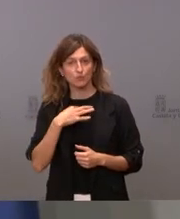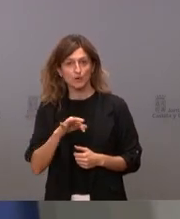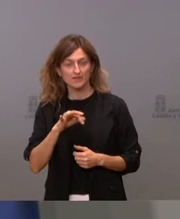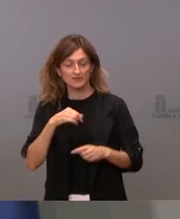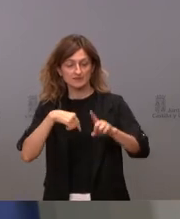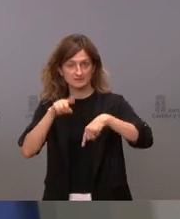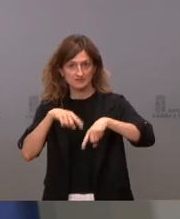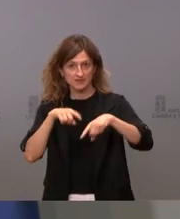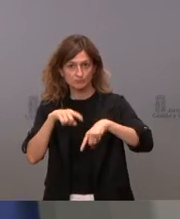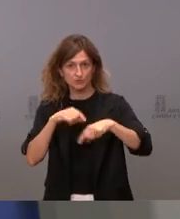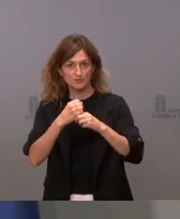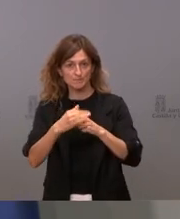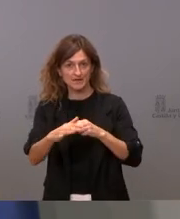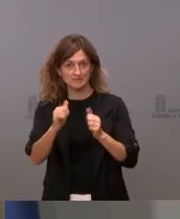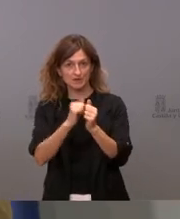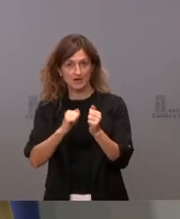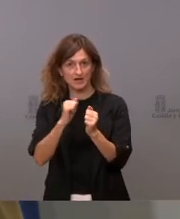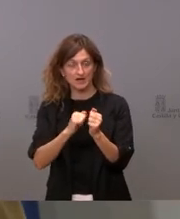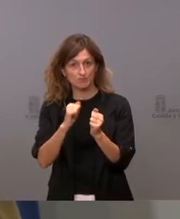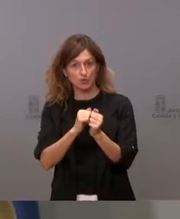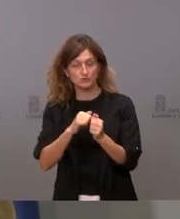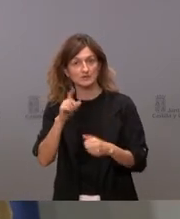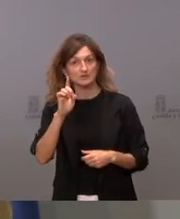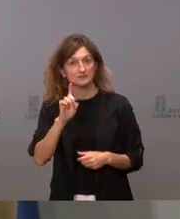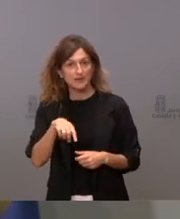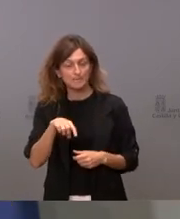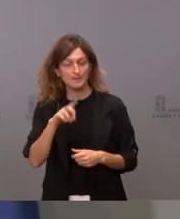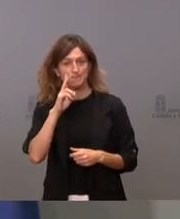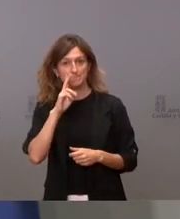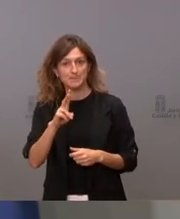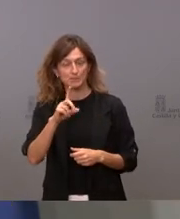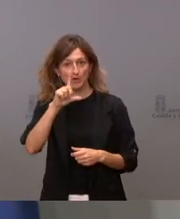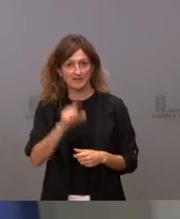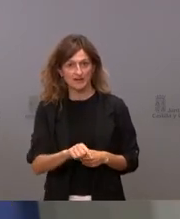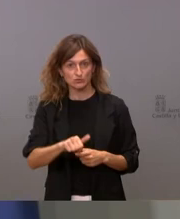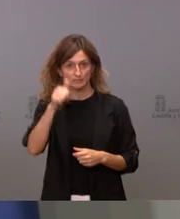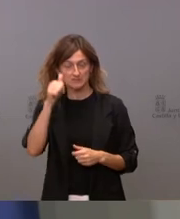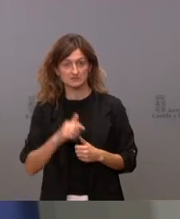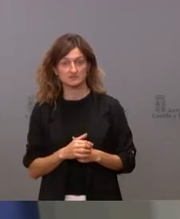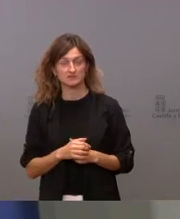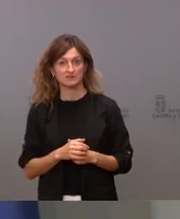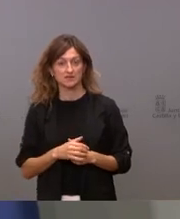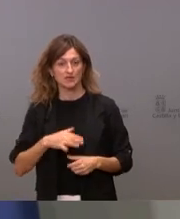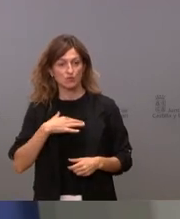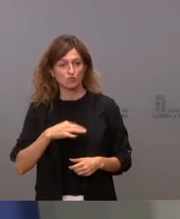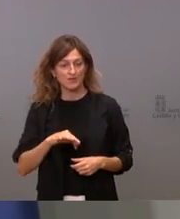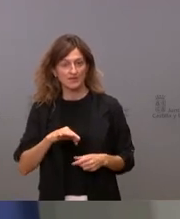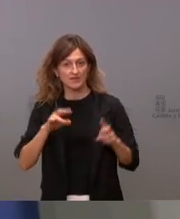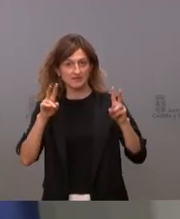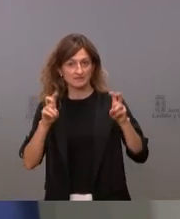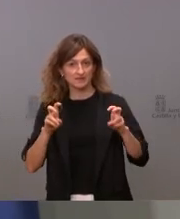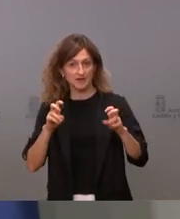transporte marítimo del carbón hace que esto también sea más barato y probablemente no va a consumir